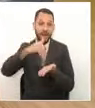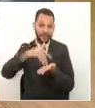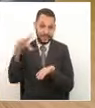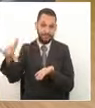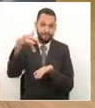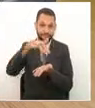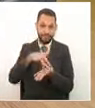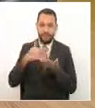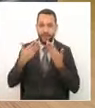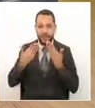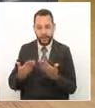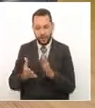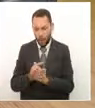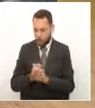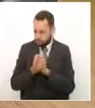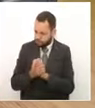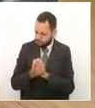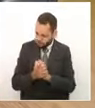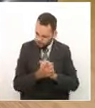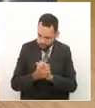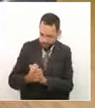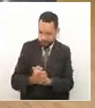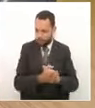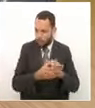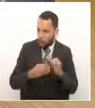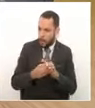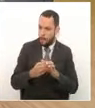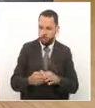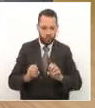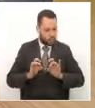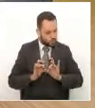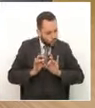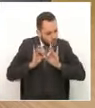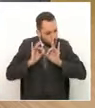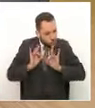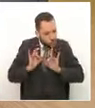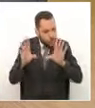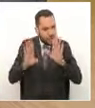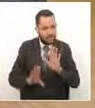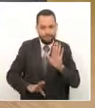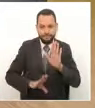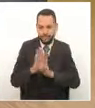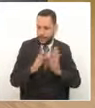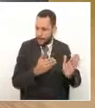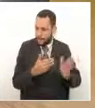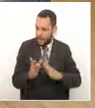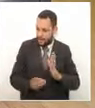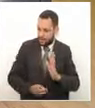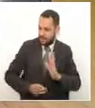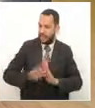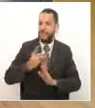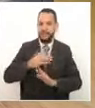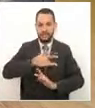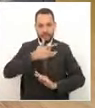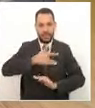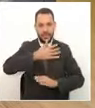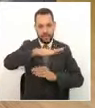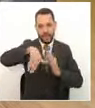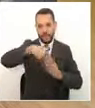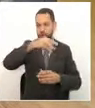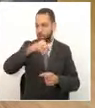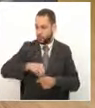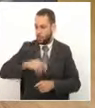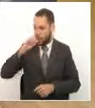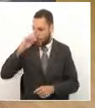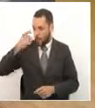como compañero de trabajo y de equipo todo el éxito en la presentación del plan de desarrollo risaraldas sentimiento de todos que nuestro